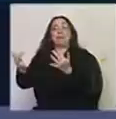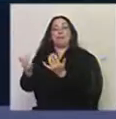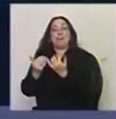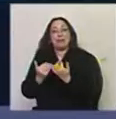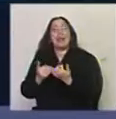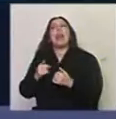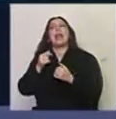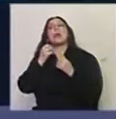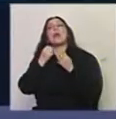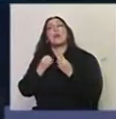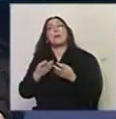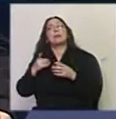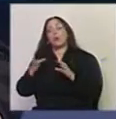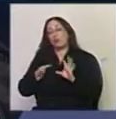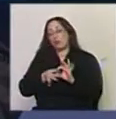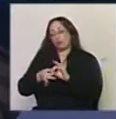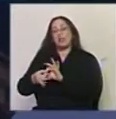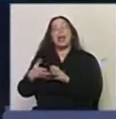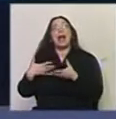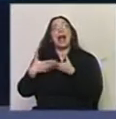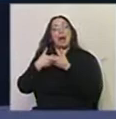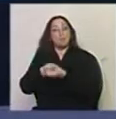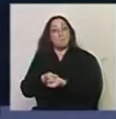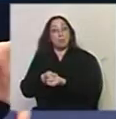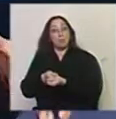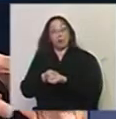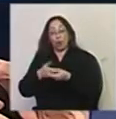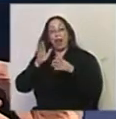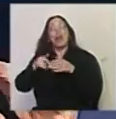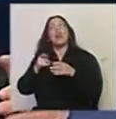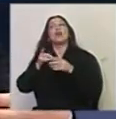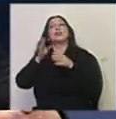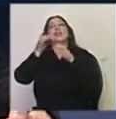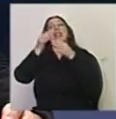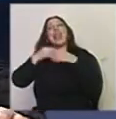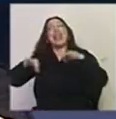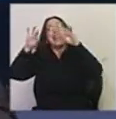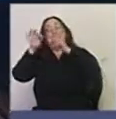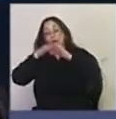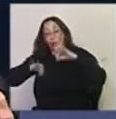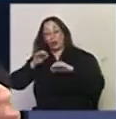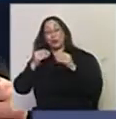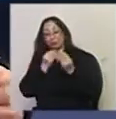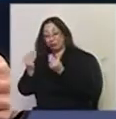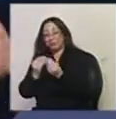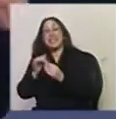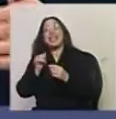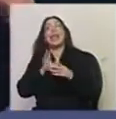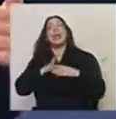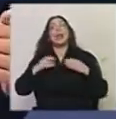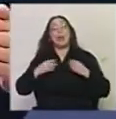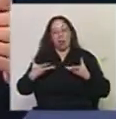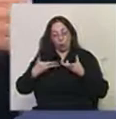pasó fue que se dio muy de la mano el apoyo a los elencos y el apoyo a las escuelas. Entonces la gestión fue junta y entonces